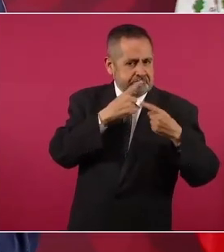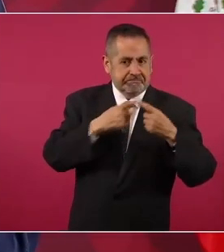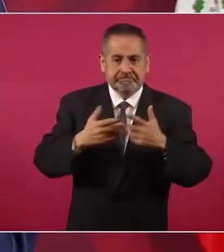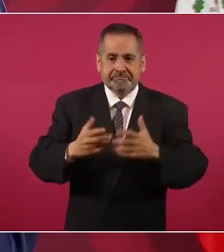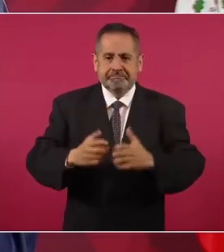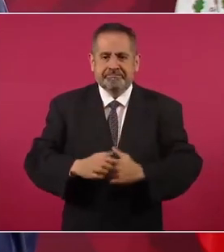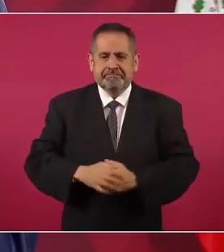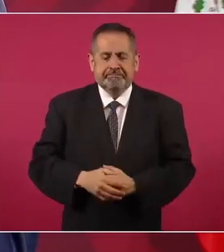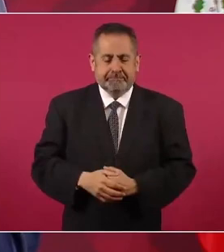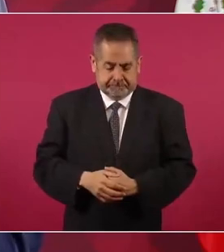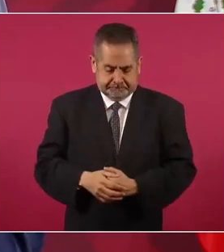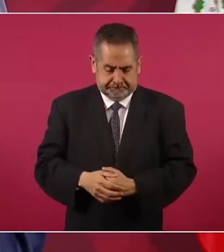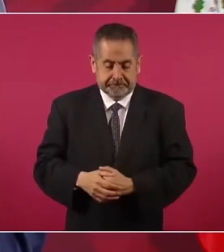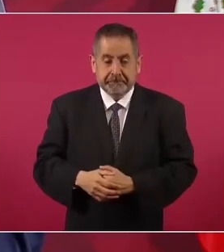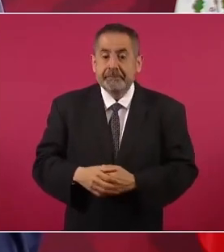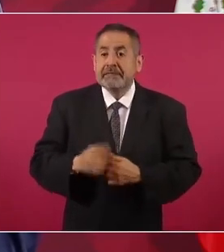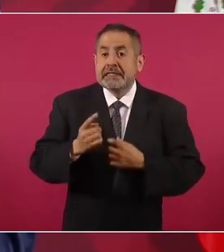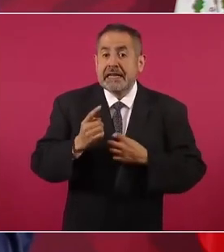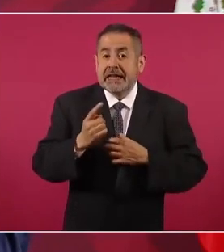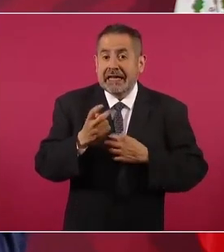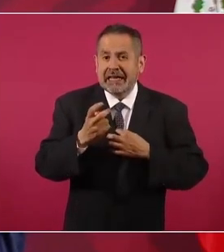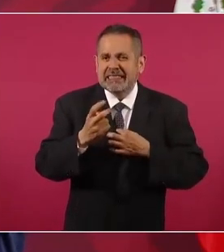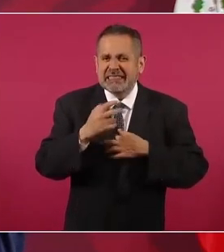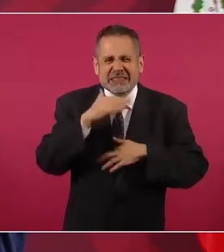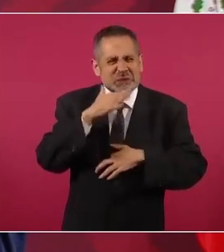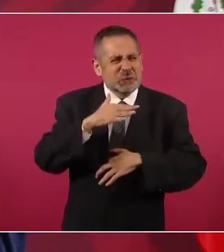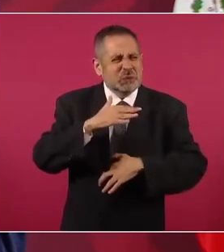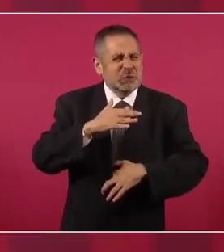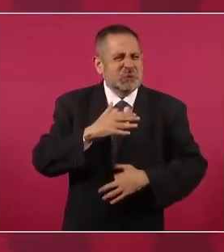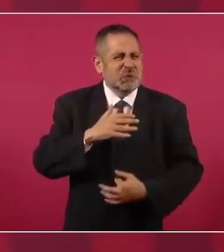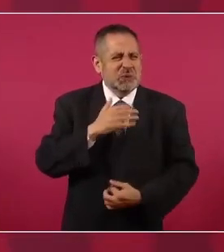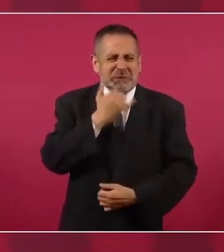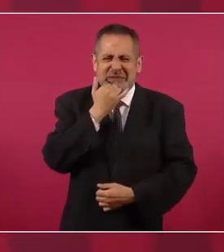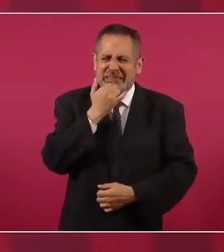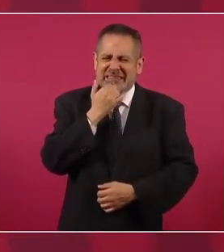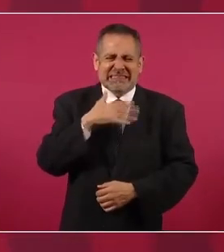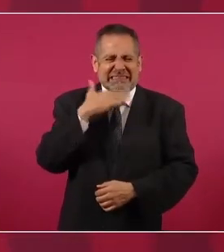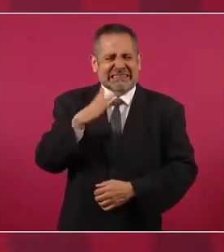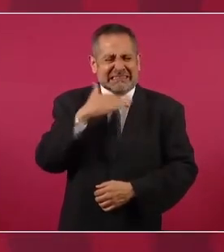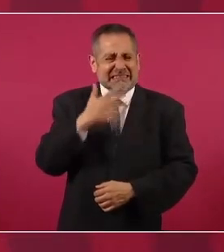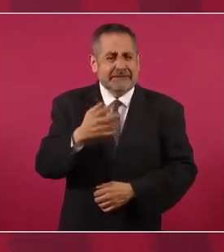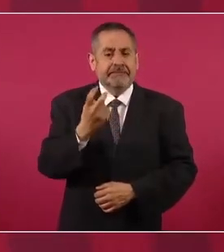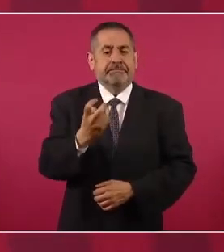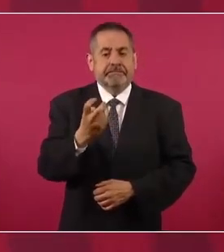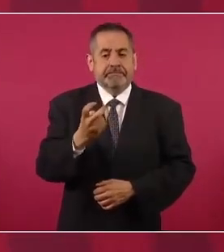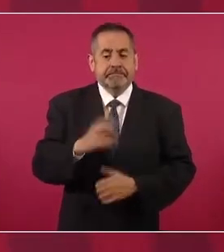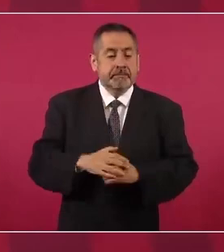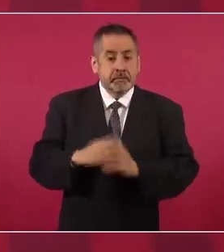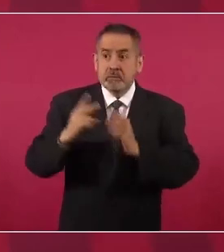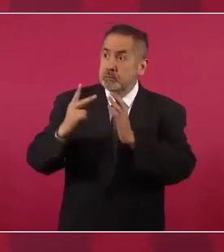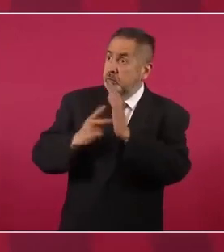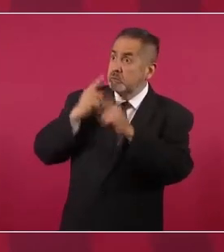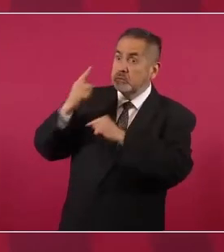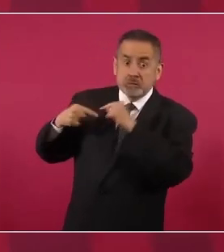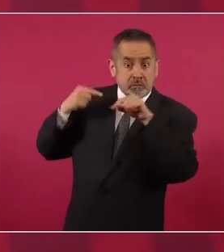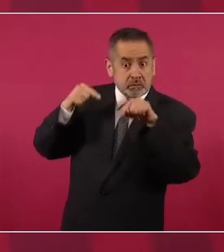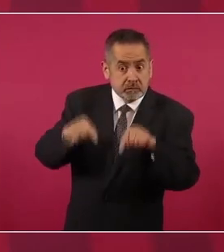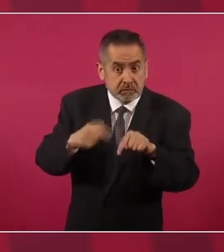Esa podredumbre es la que quieren que regrese,